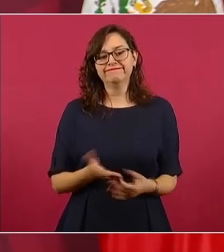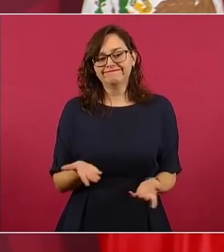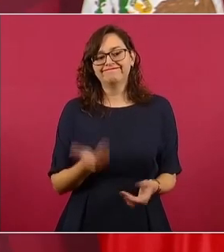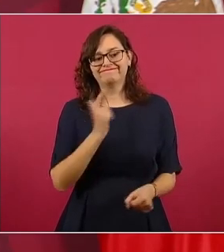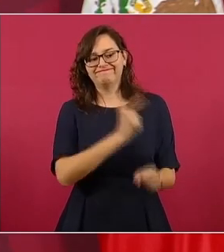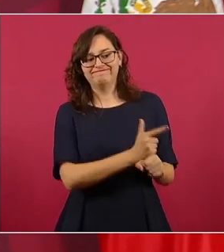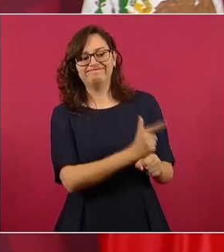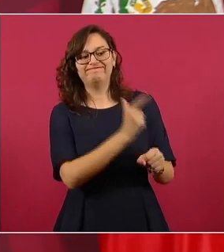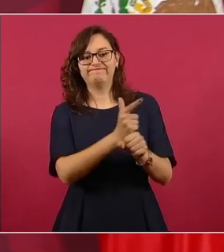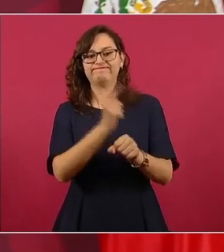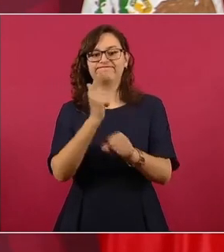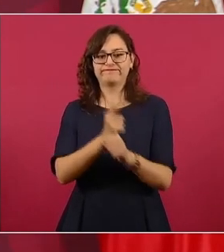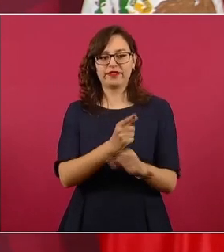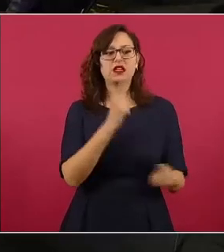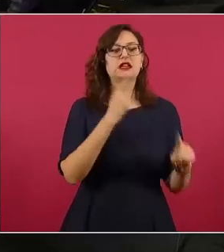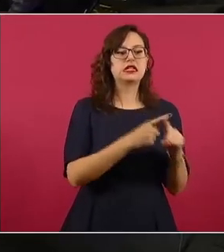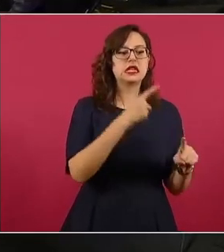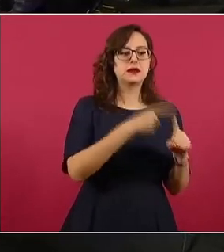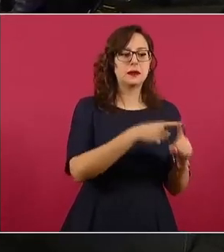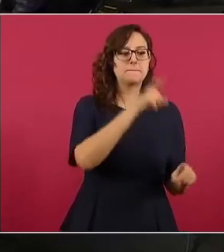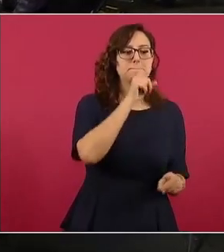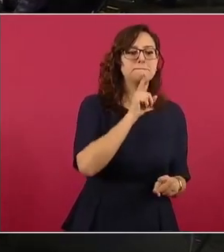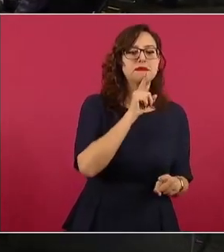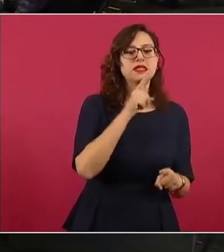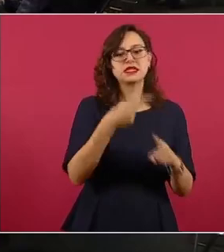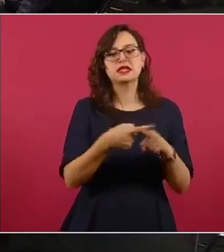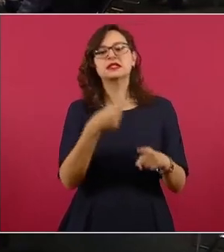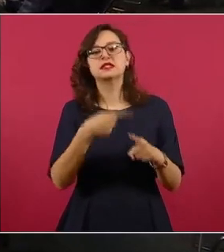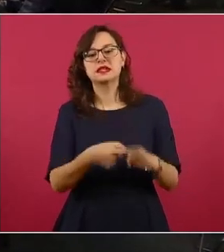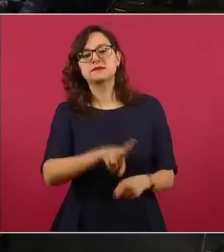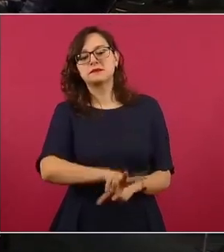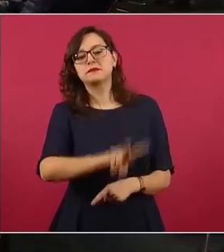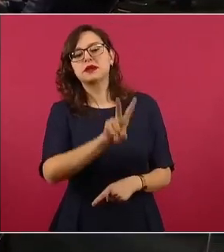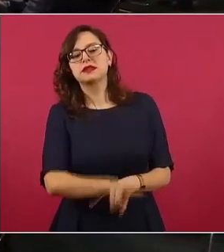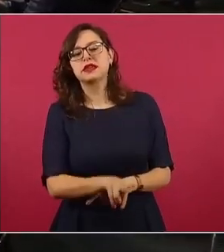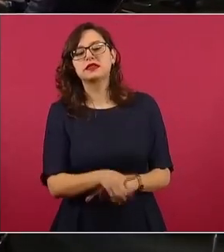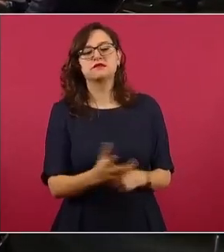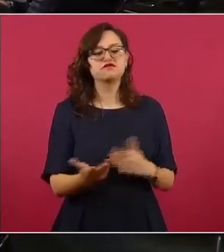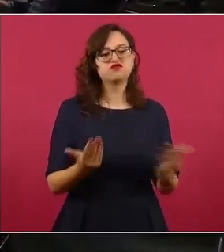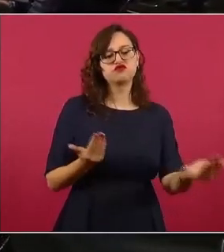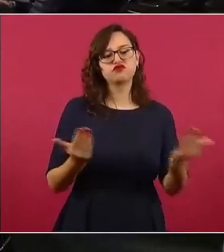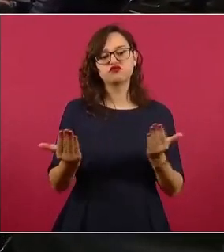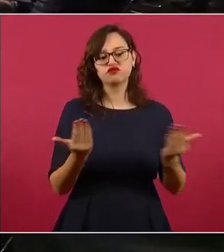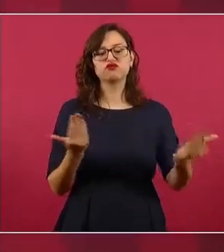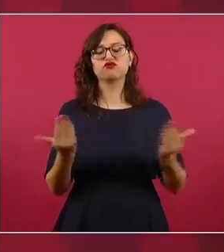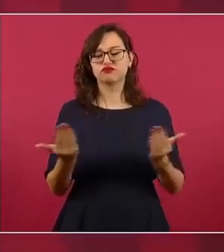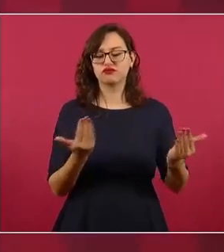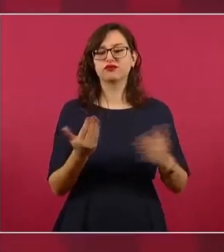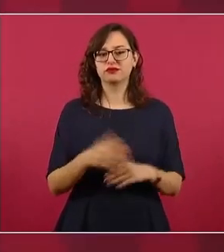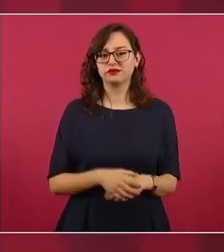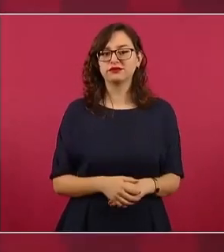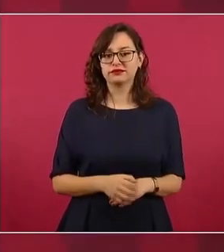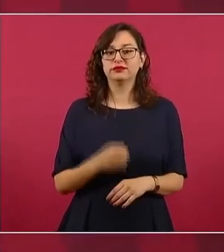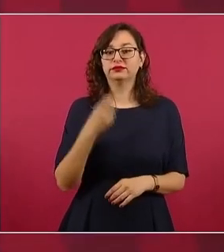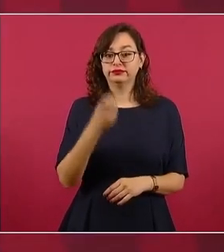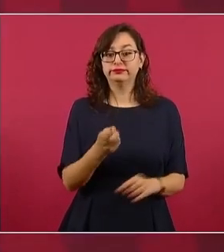las mentiras de la semana.